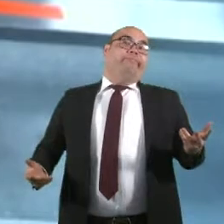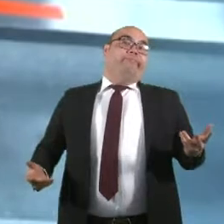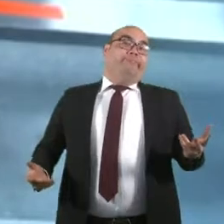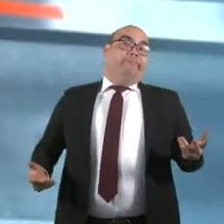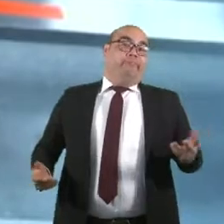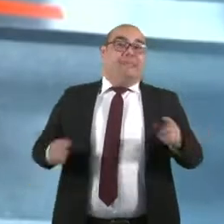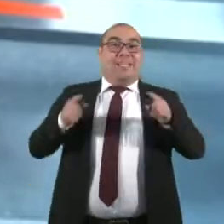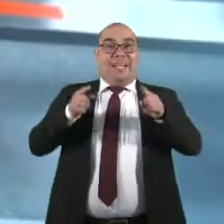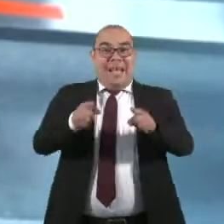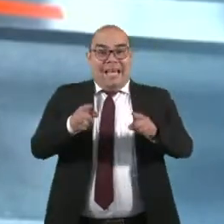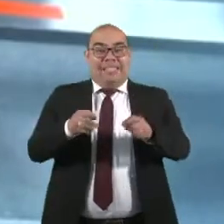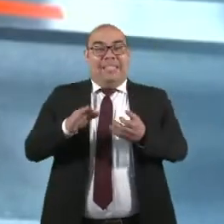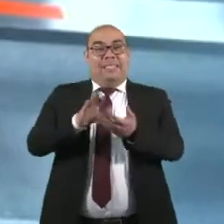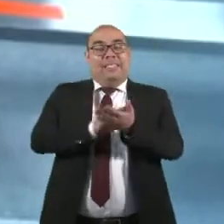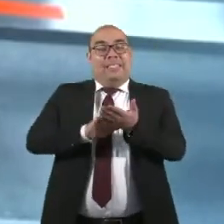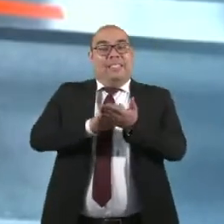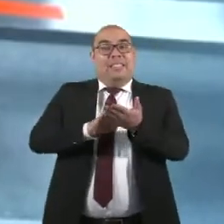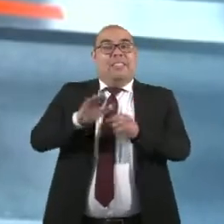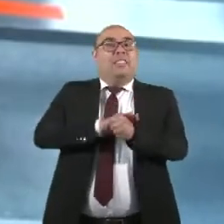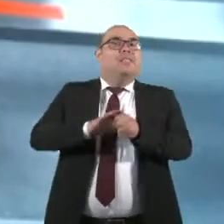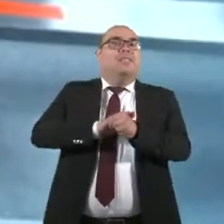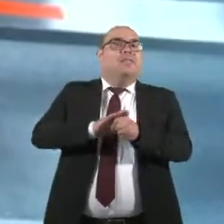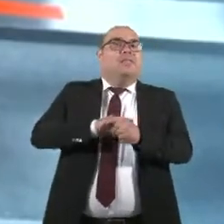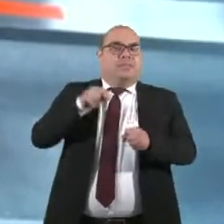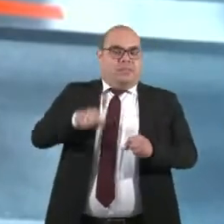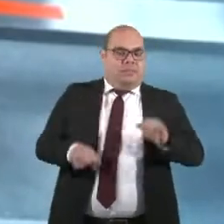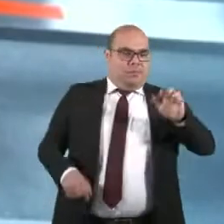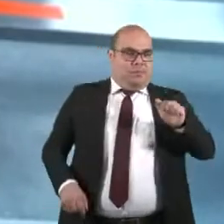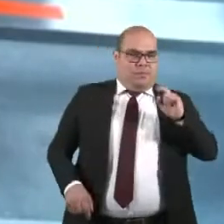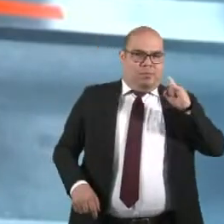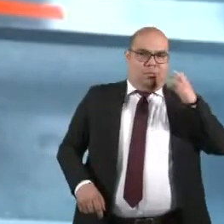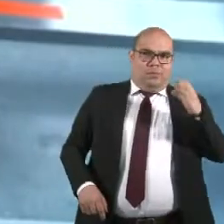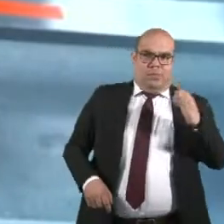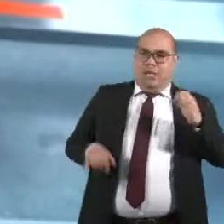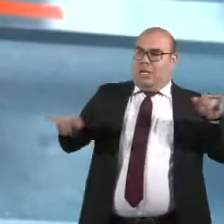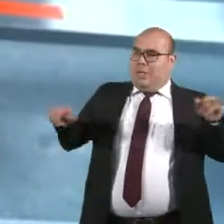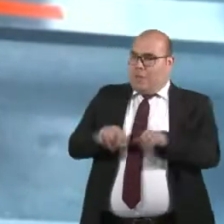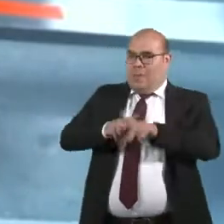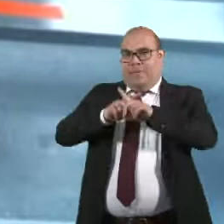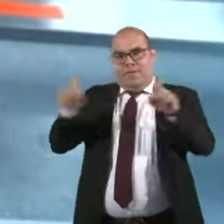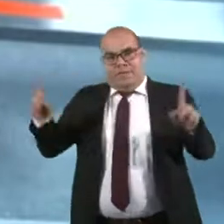que se dio dentro de autodefensas y quiero que haga esa diferencia